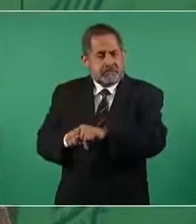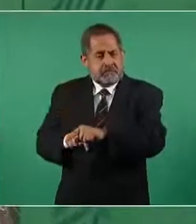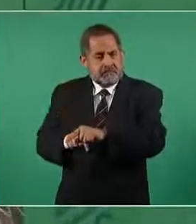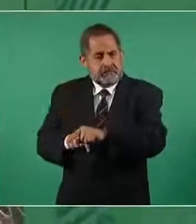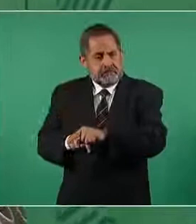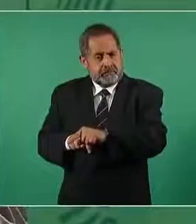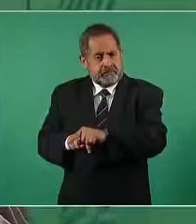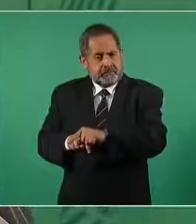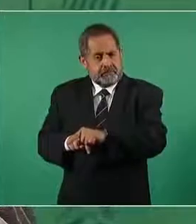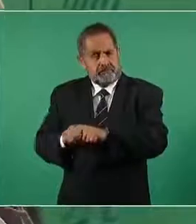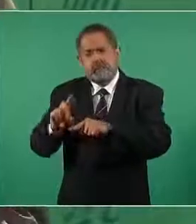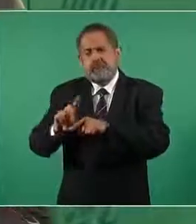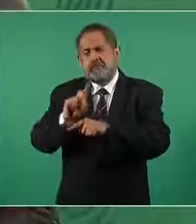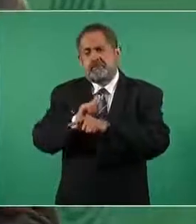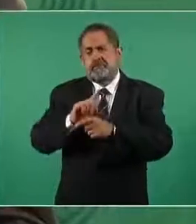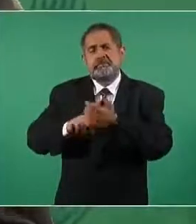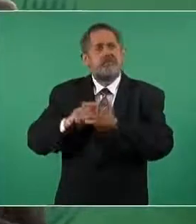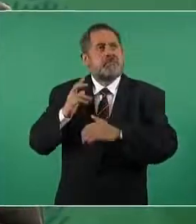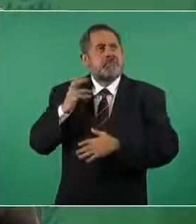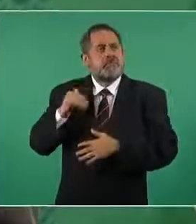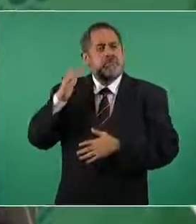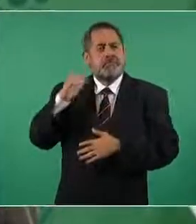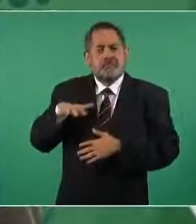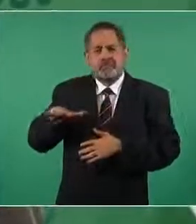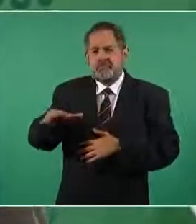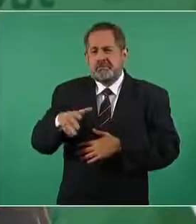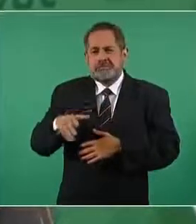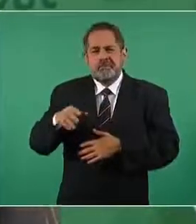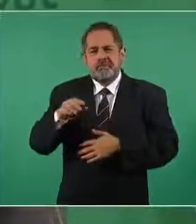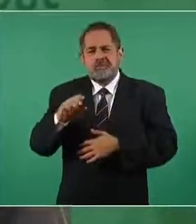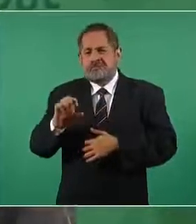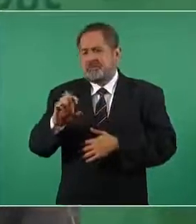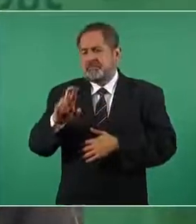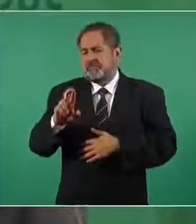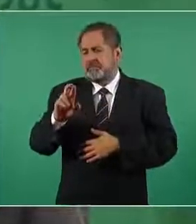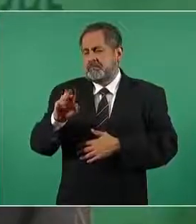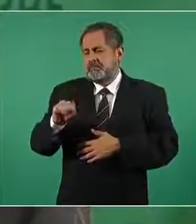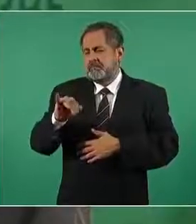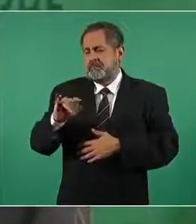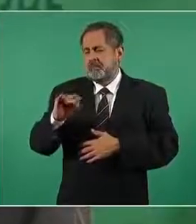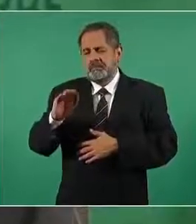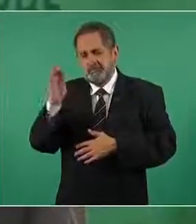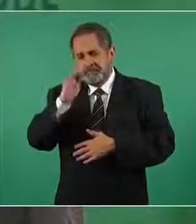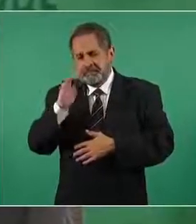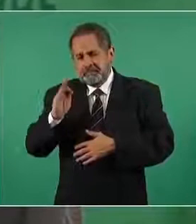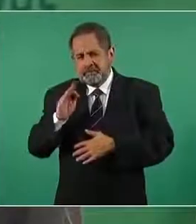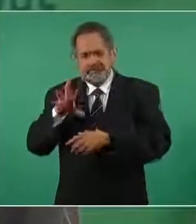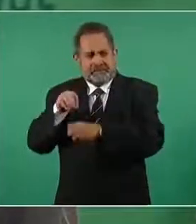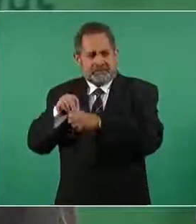desde lo que es la ermita de